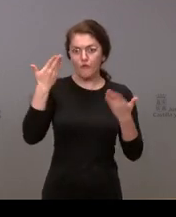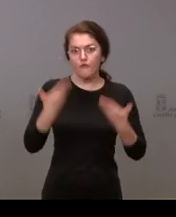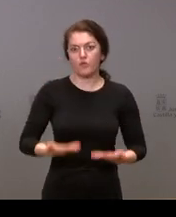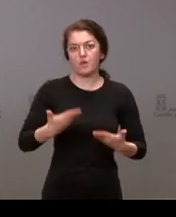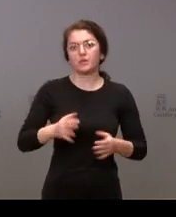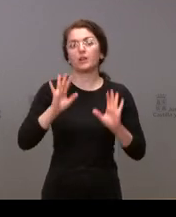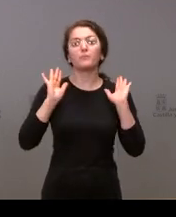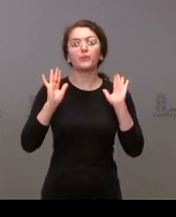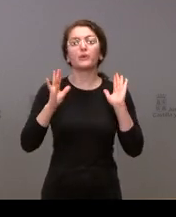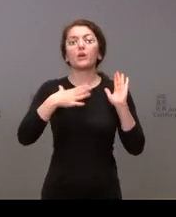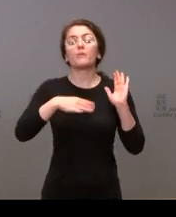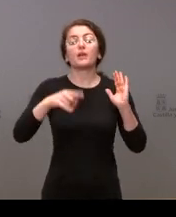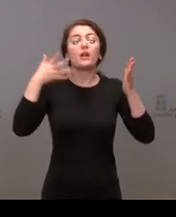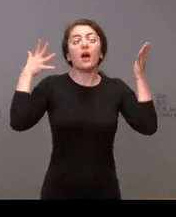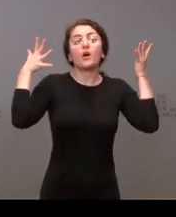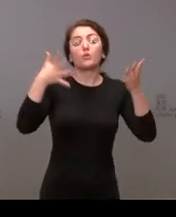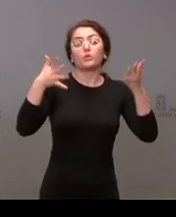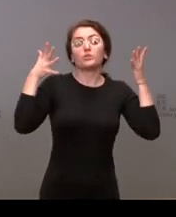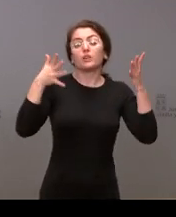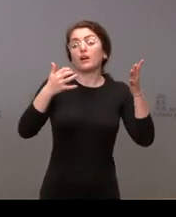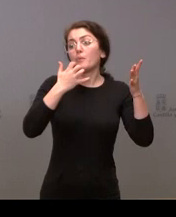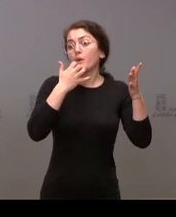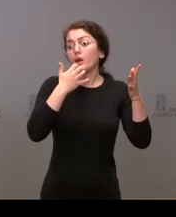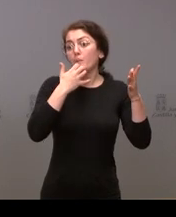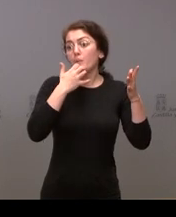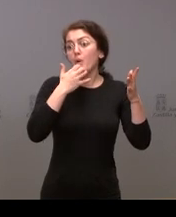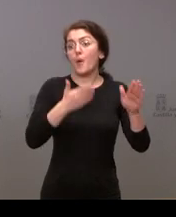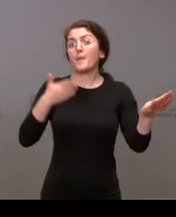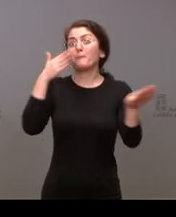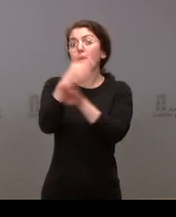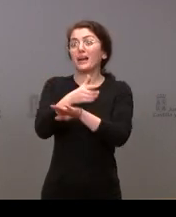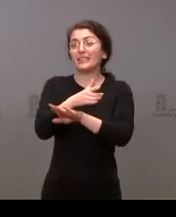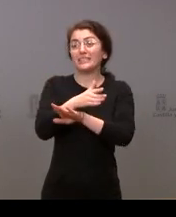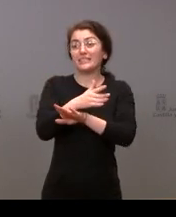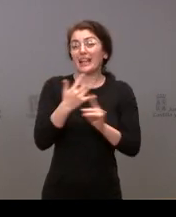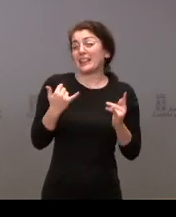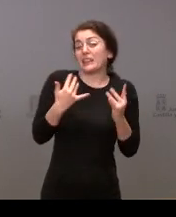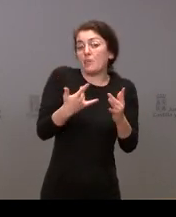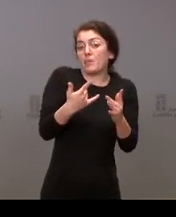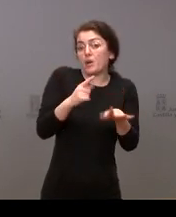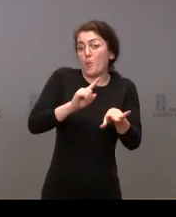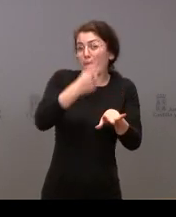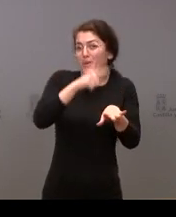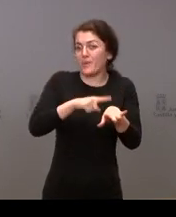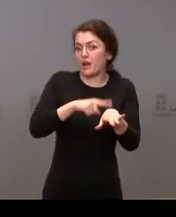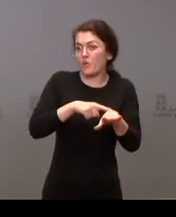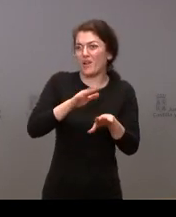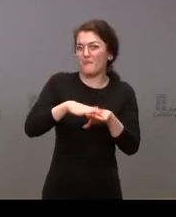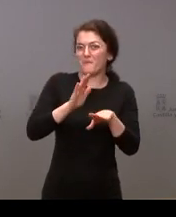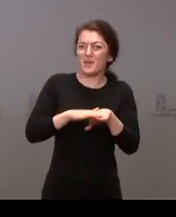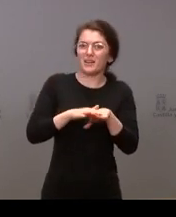al menos recomendar que vayan por ejemplo a primera hora o algo así para evitar que la gente